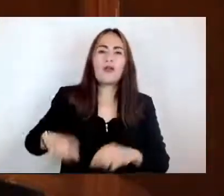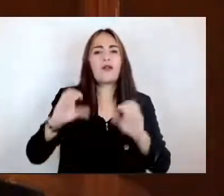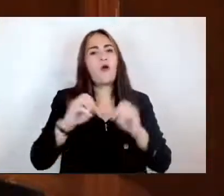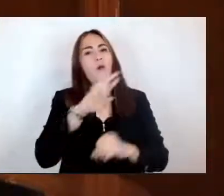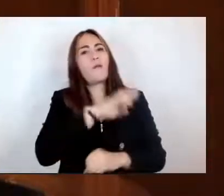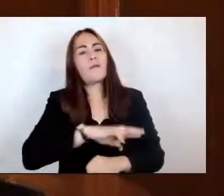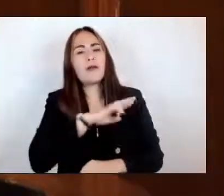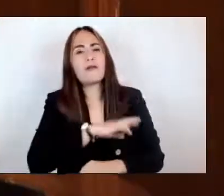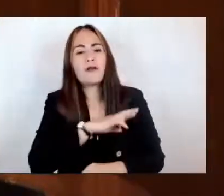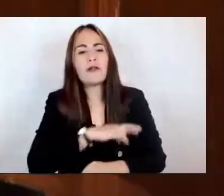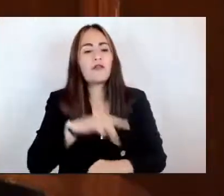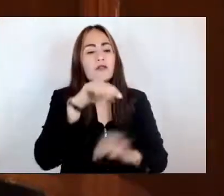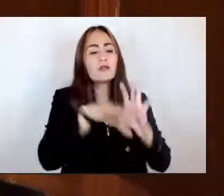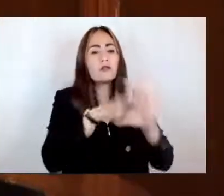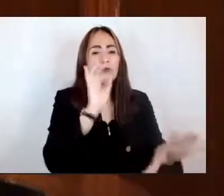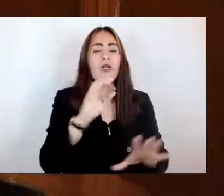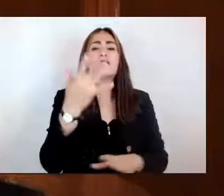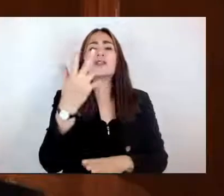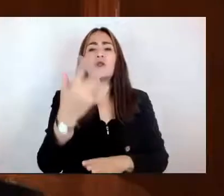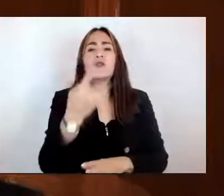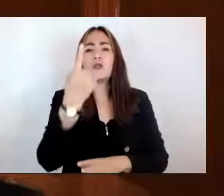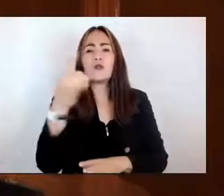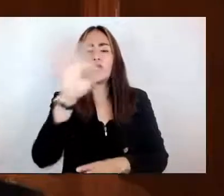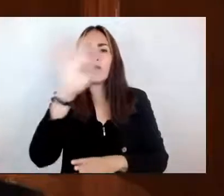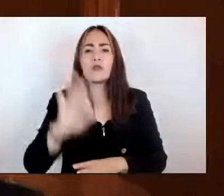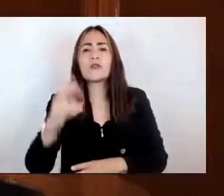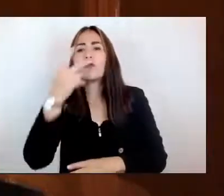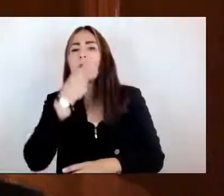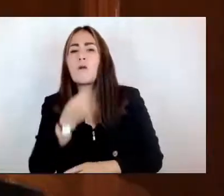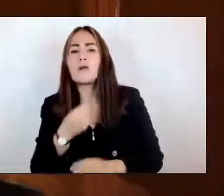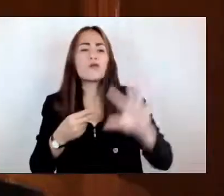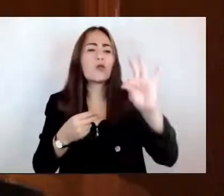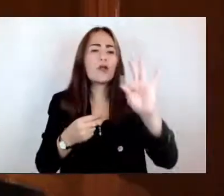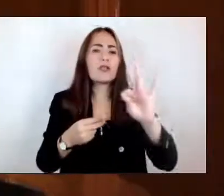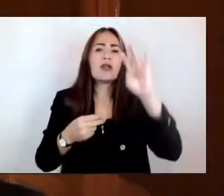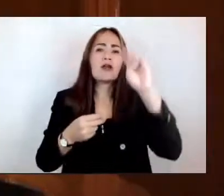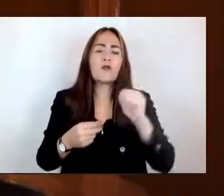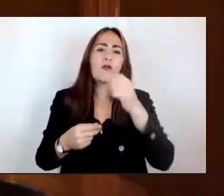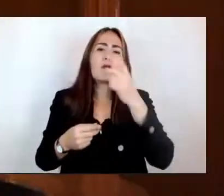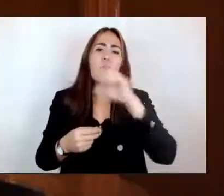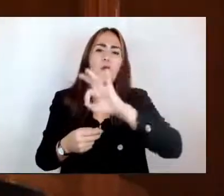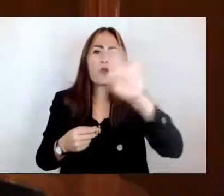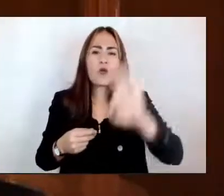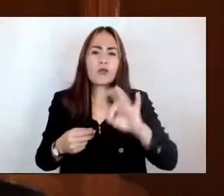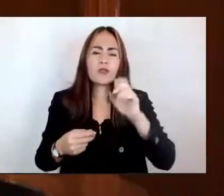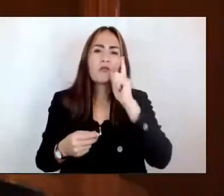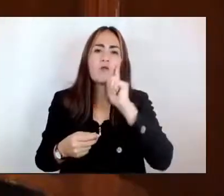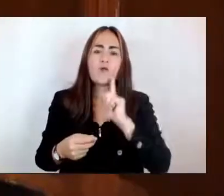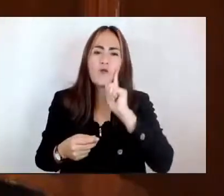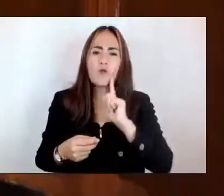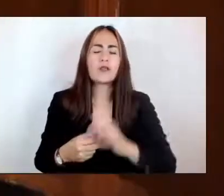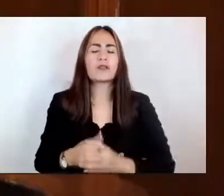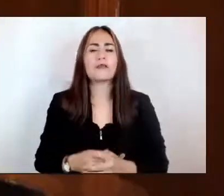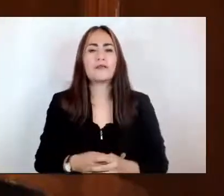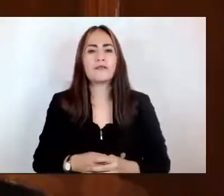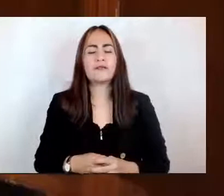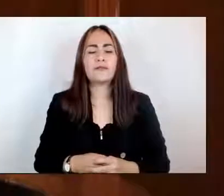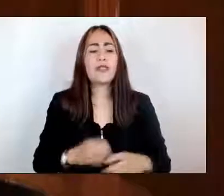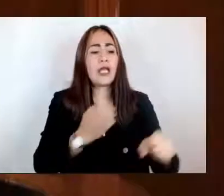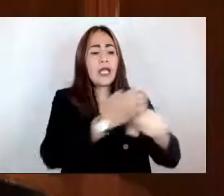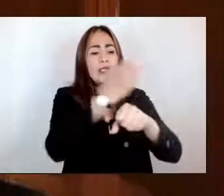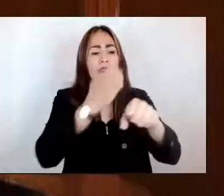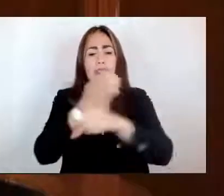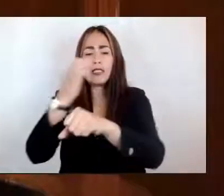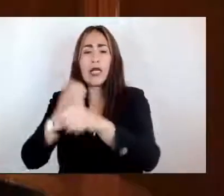por ciento son hombres y el 49 por ciento son mujeres. Entre las cinco entidades federativas